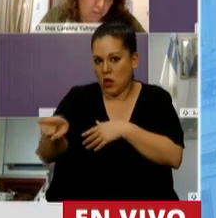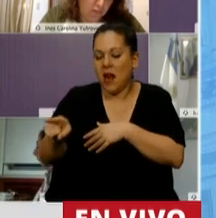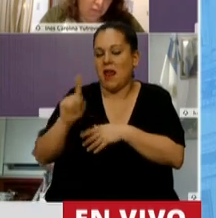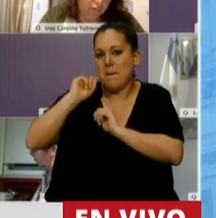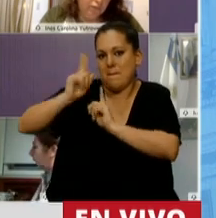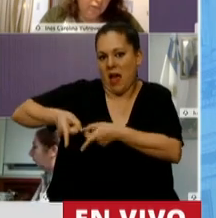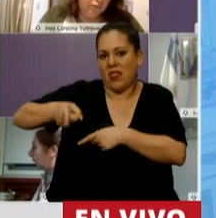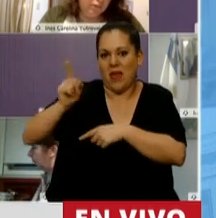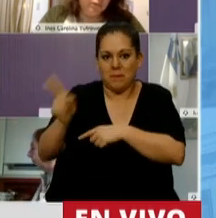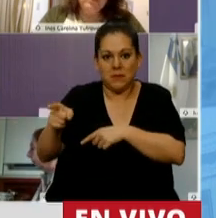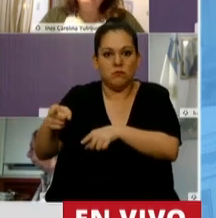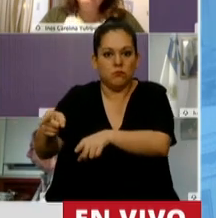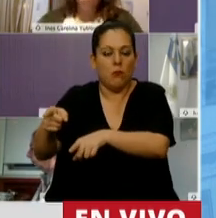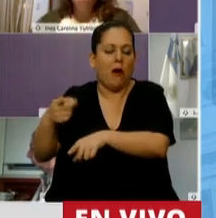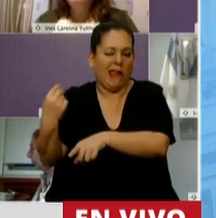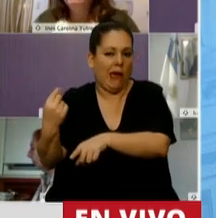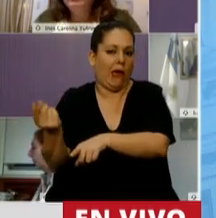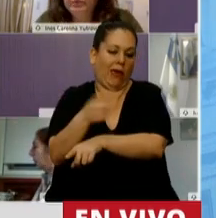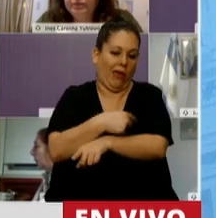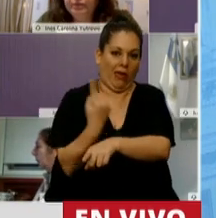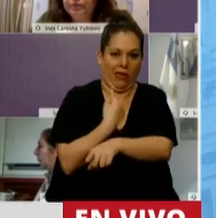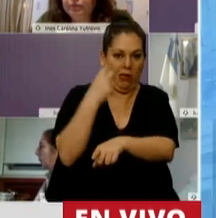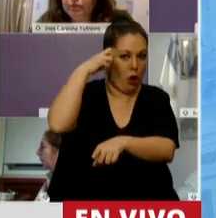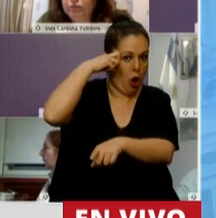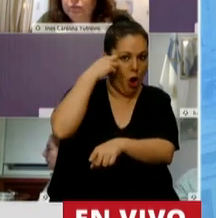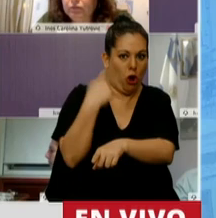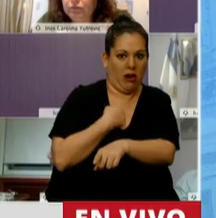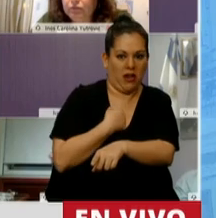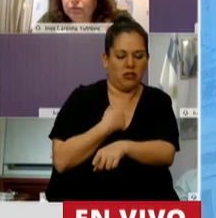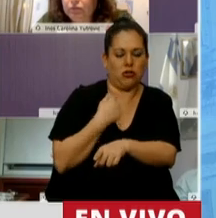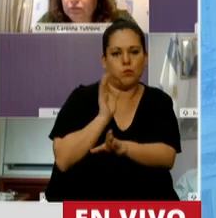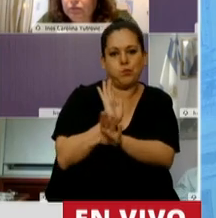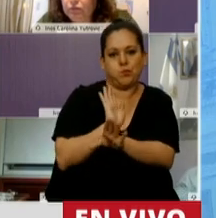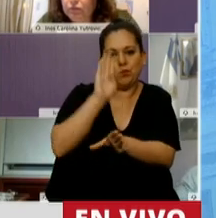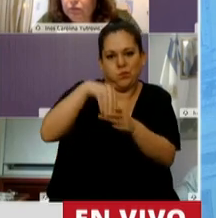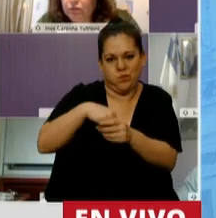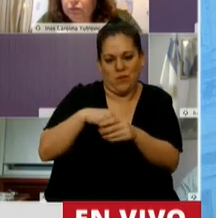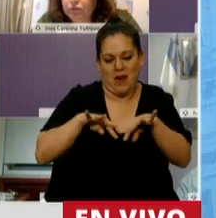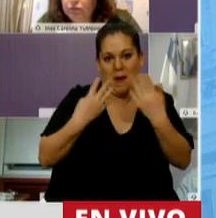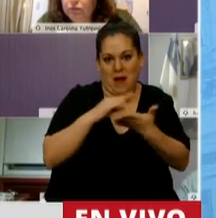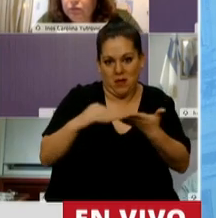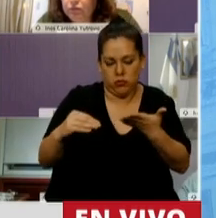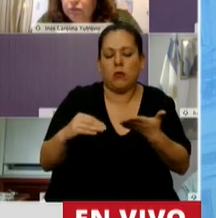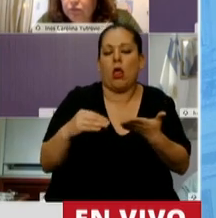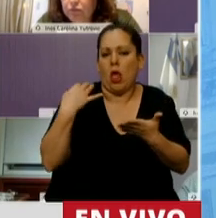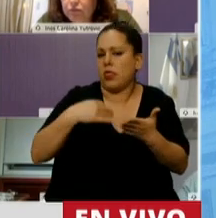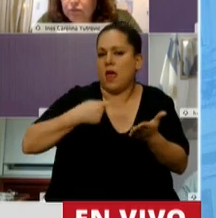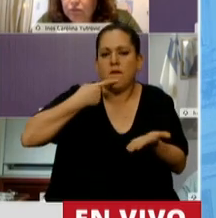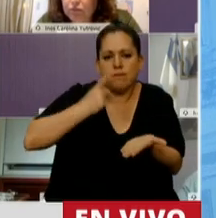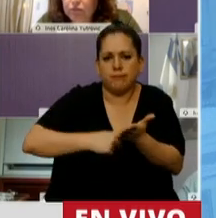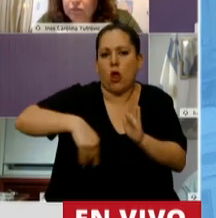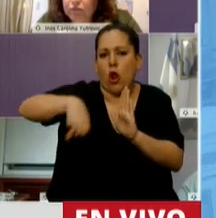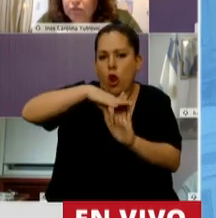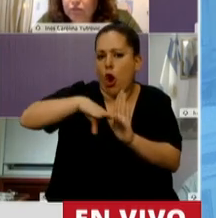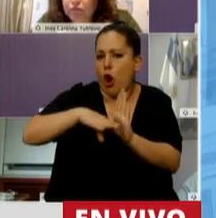ordenado al Congreso de la Nación, o sea, a esta Cámara de Diputados, como parte integrante del Congreso, dictar normas que las